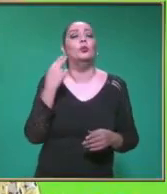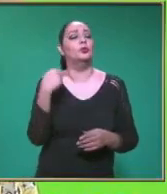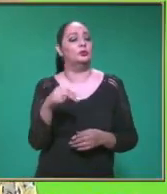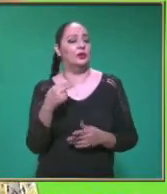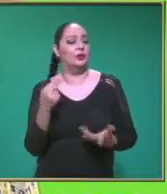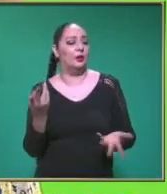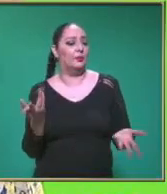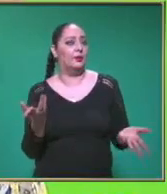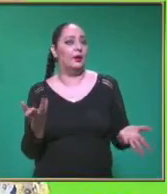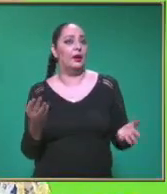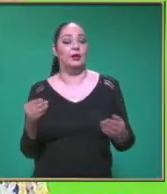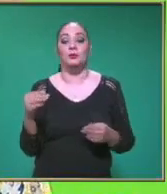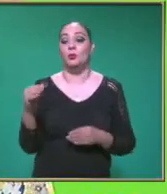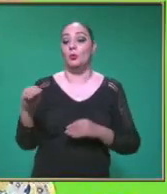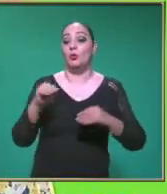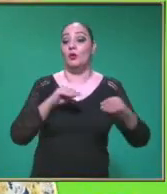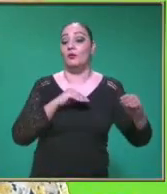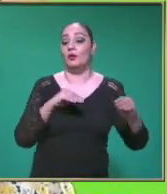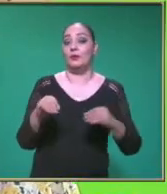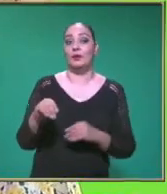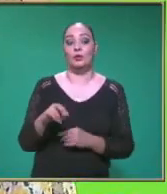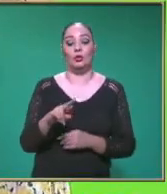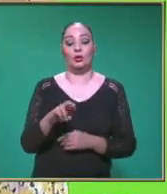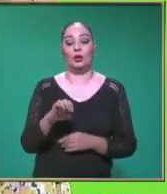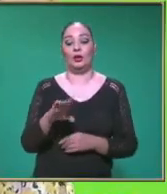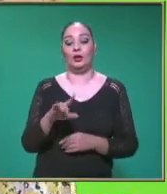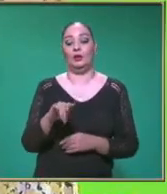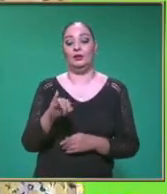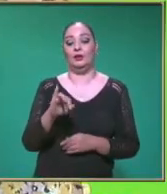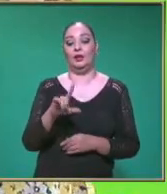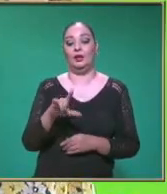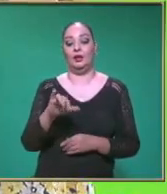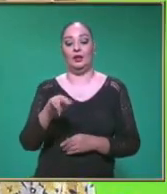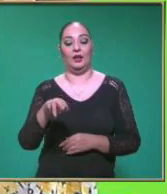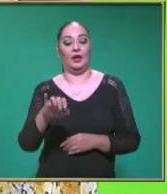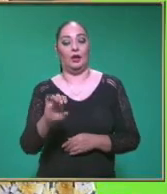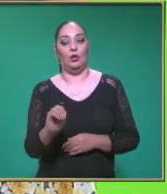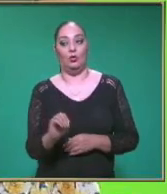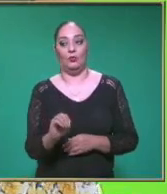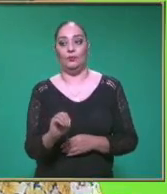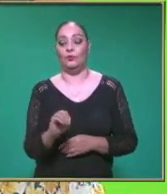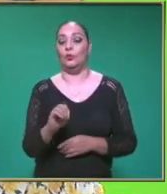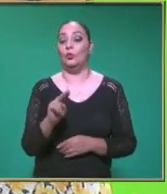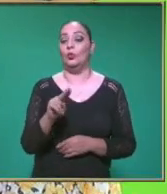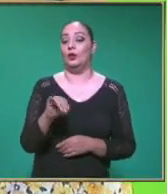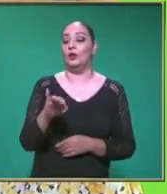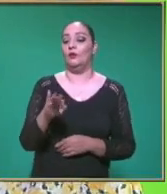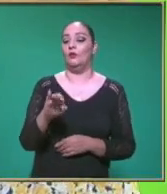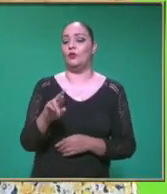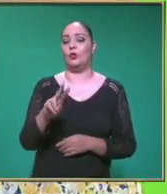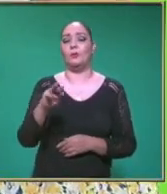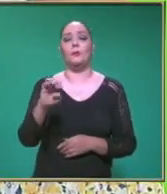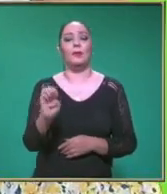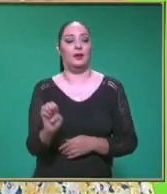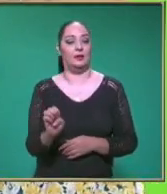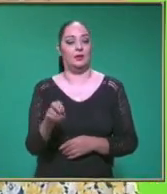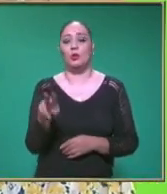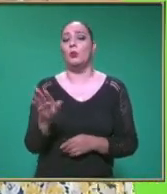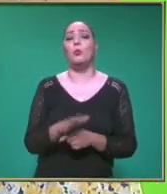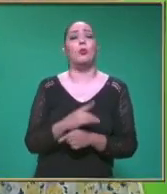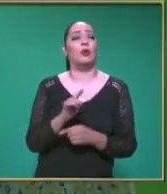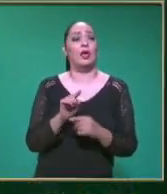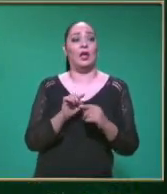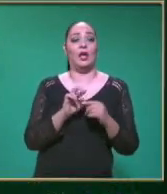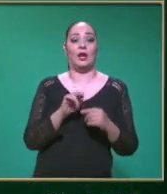denomina Movimiento Rectilíneo Uniforme Movimiento rectilíneo Porque está Durante